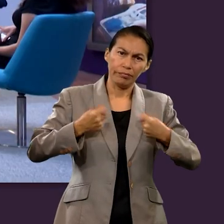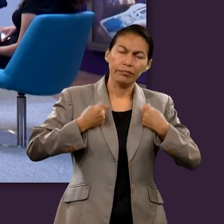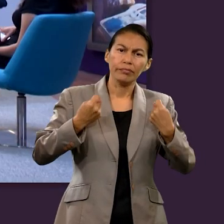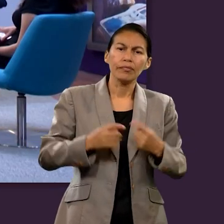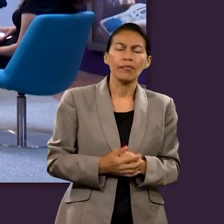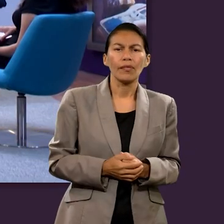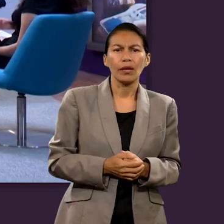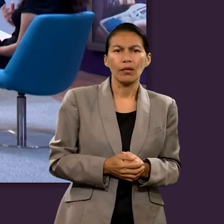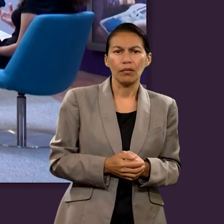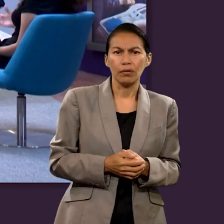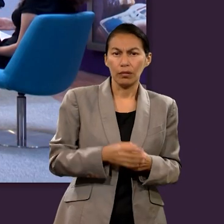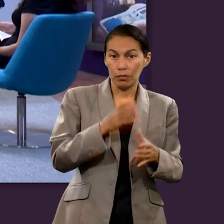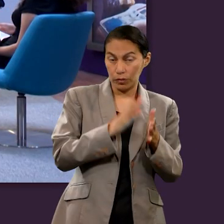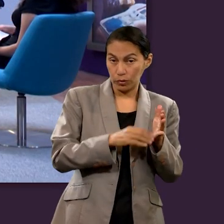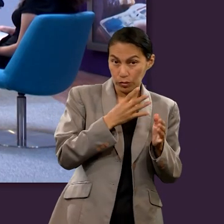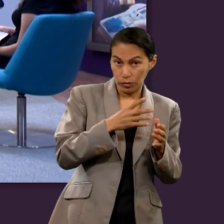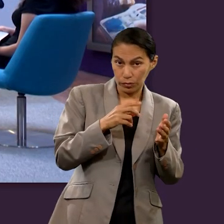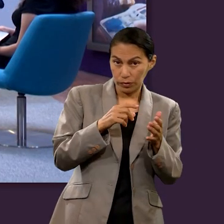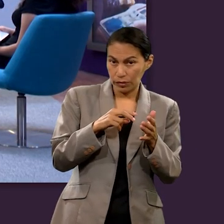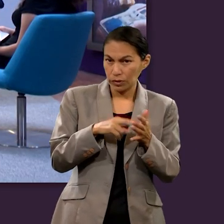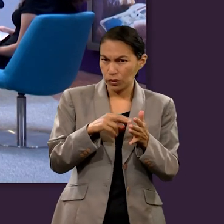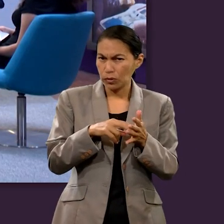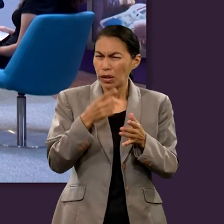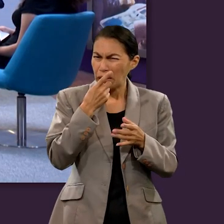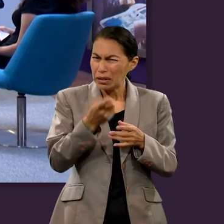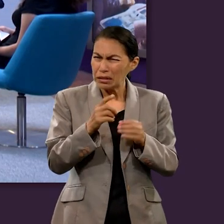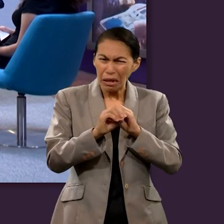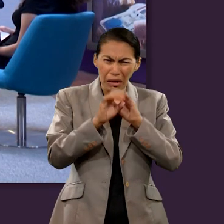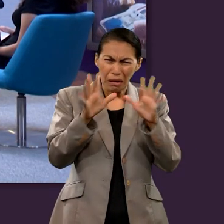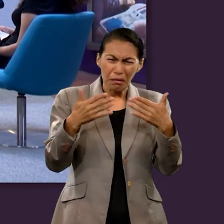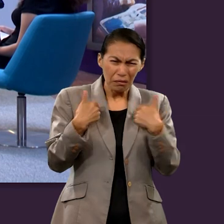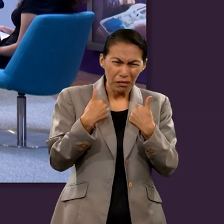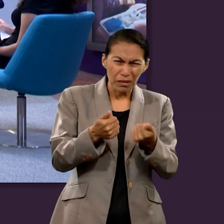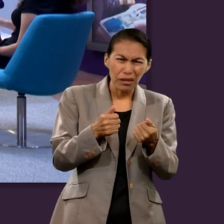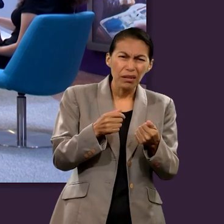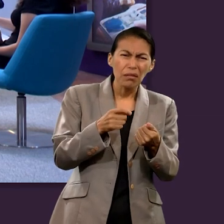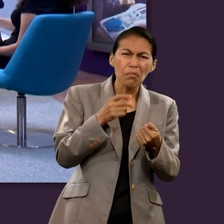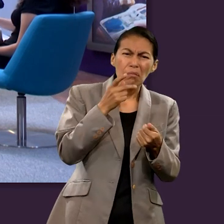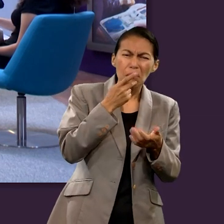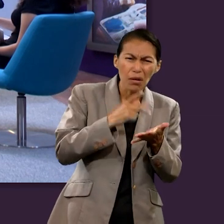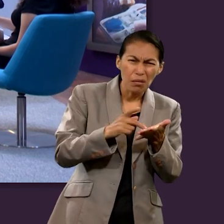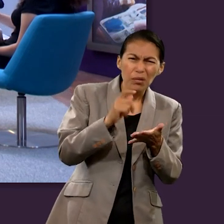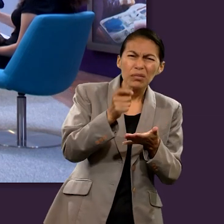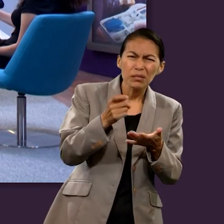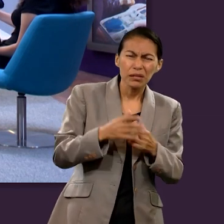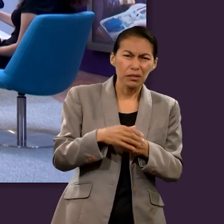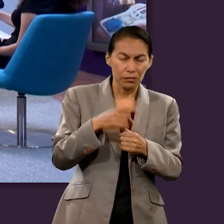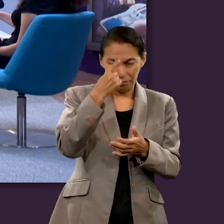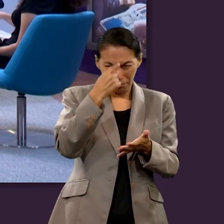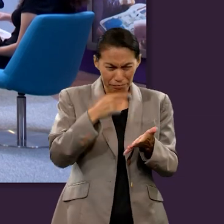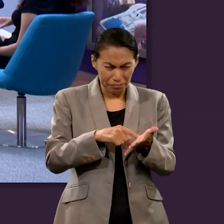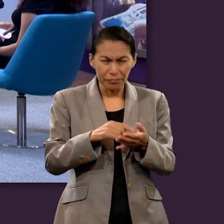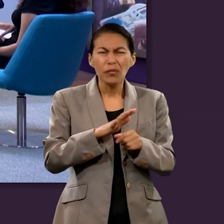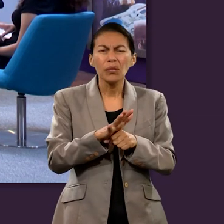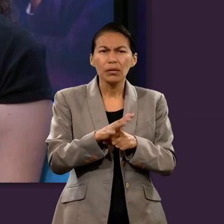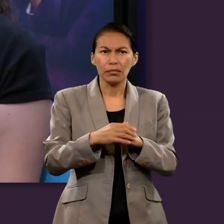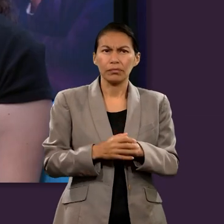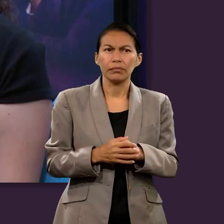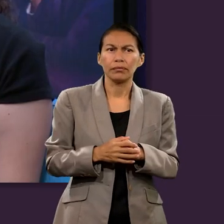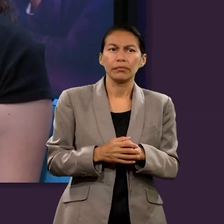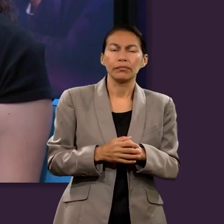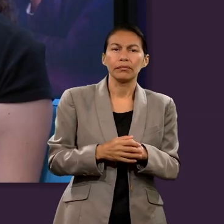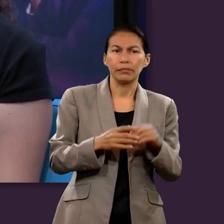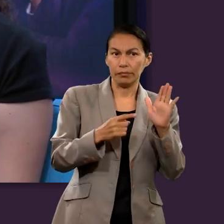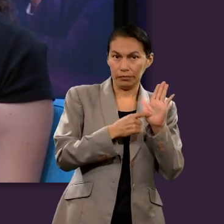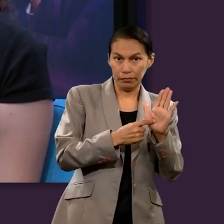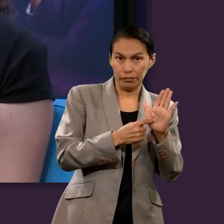va a dar más claridad de qué era lo que realmente creía Pablo. Y en este versículo, dice